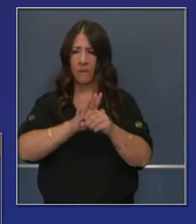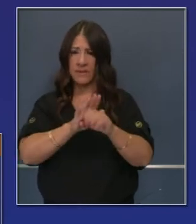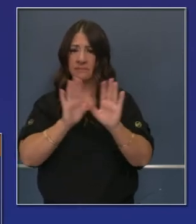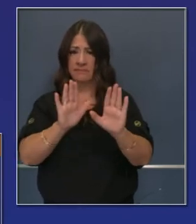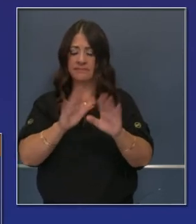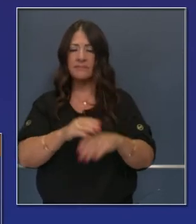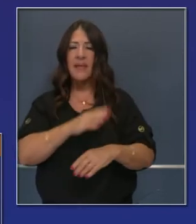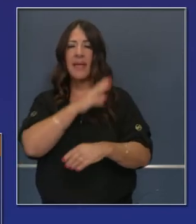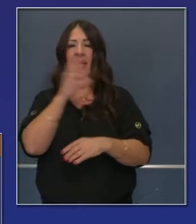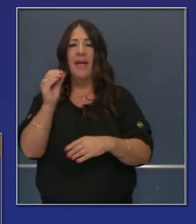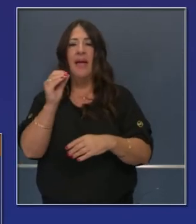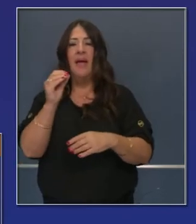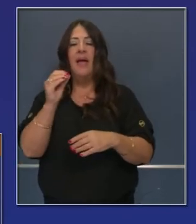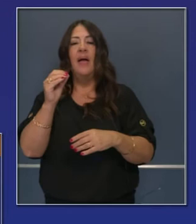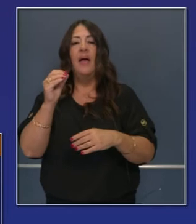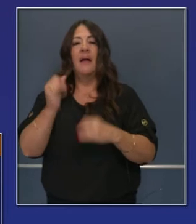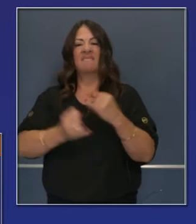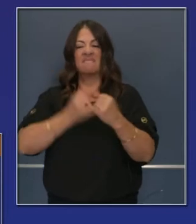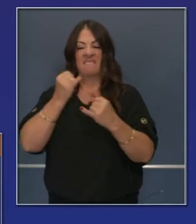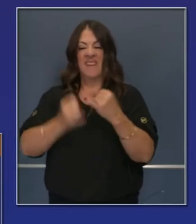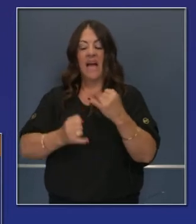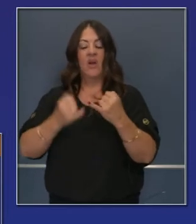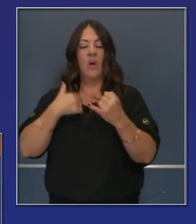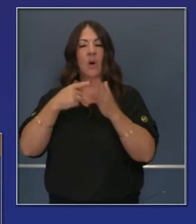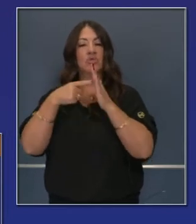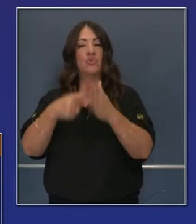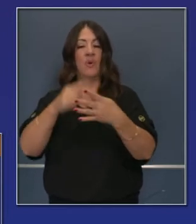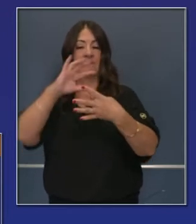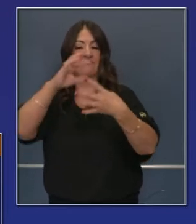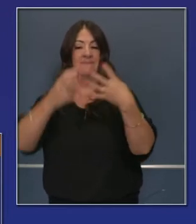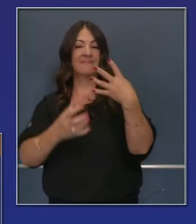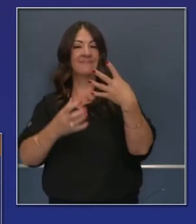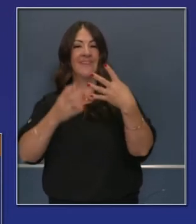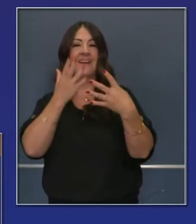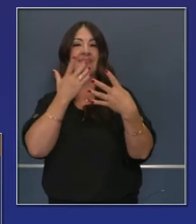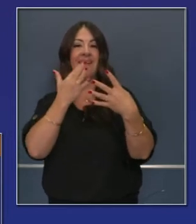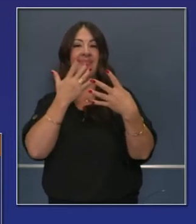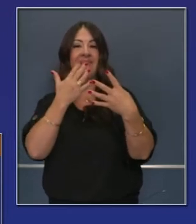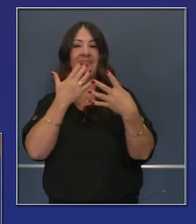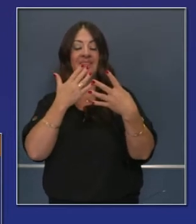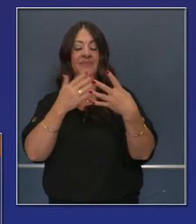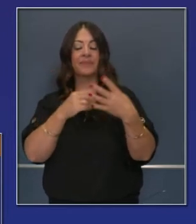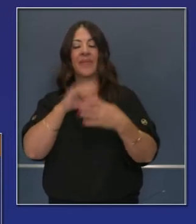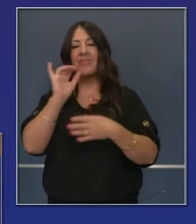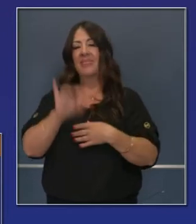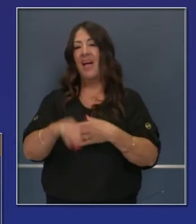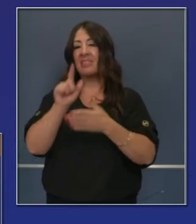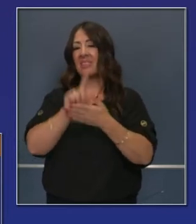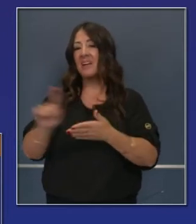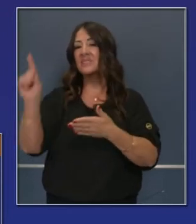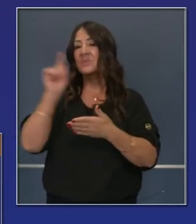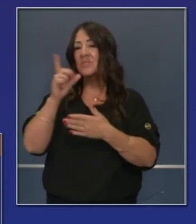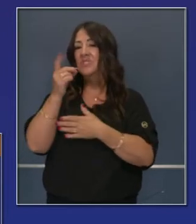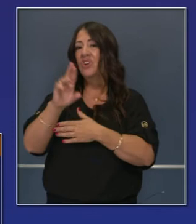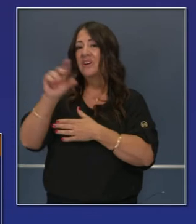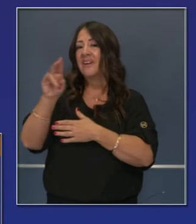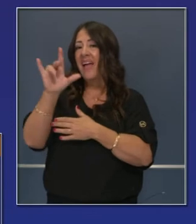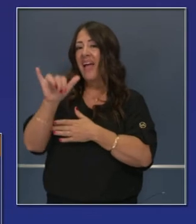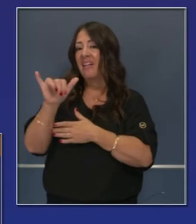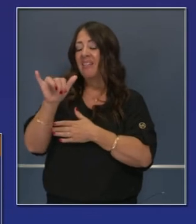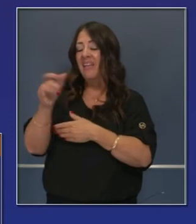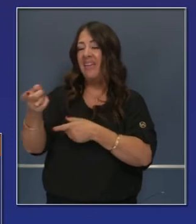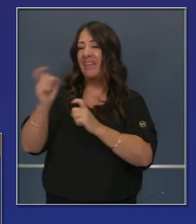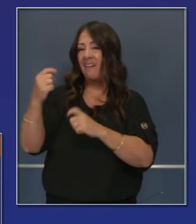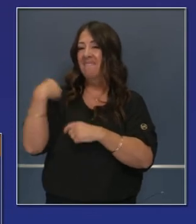Y las últimas transparencias, por supuesto, estaremos abiertos a preguntas, pero aquí hay una reseña de la semana pasada. El doctor Ghali